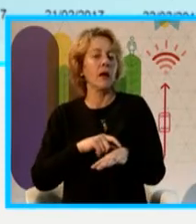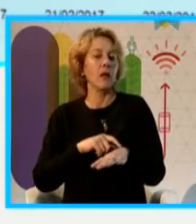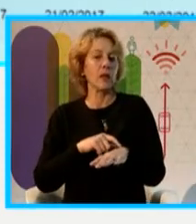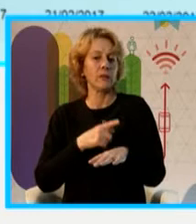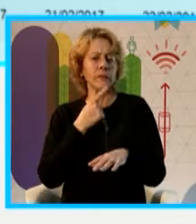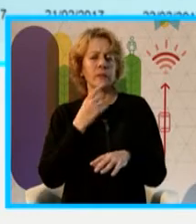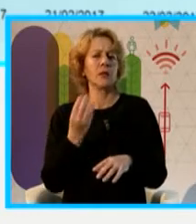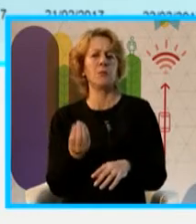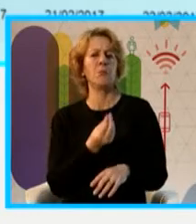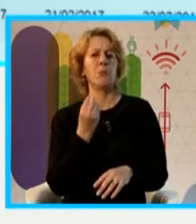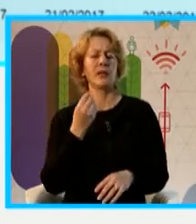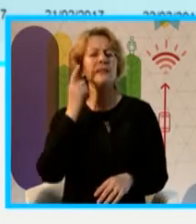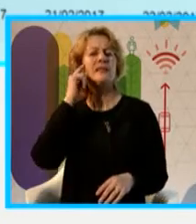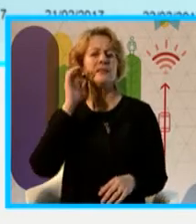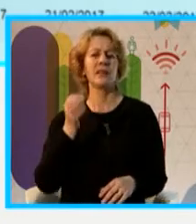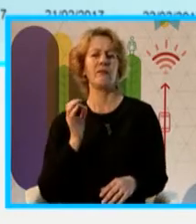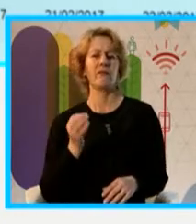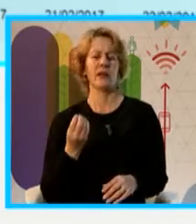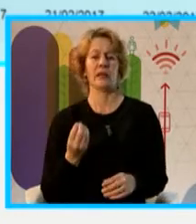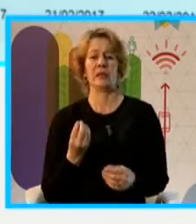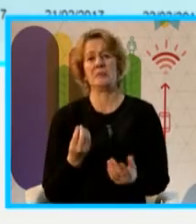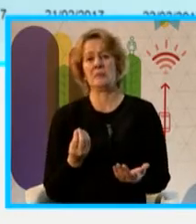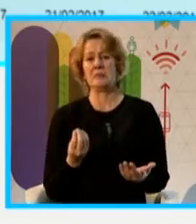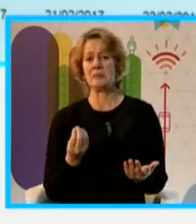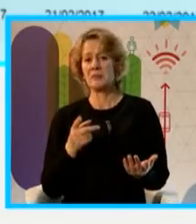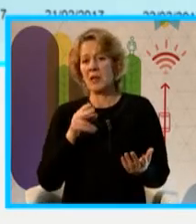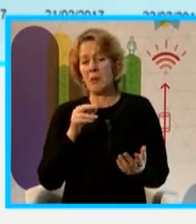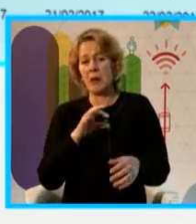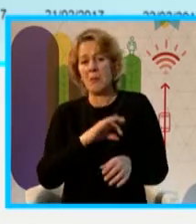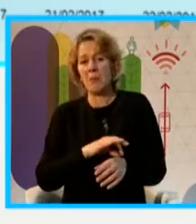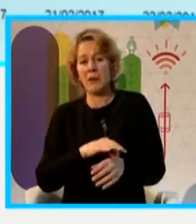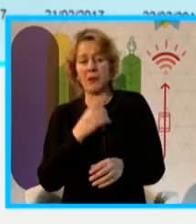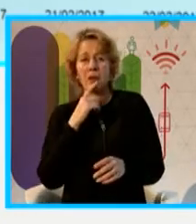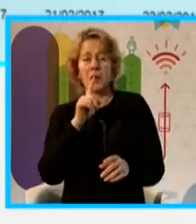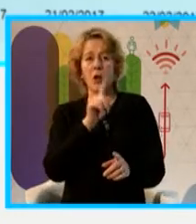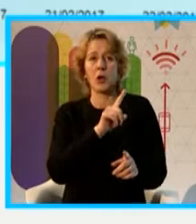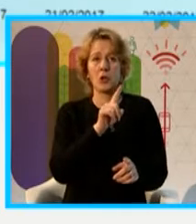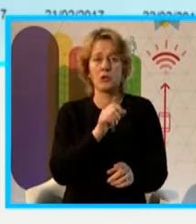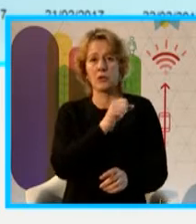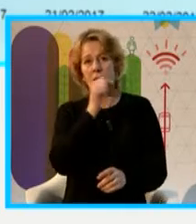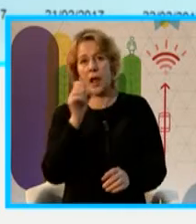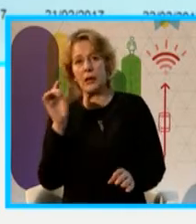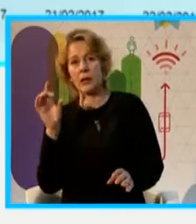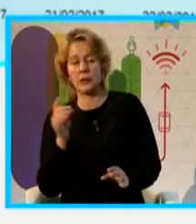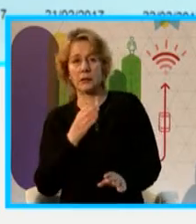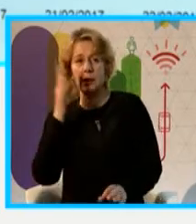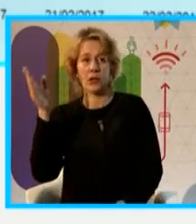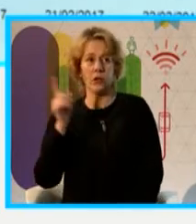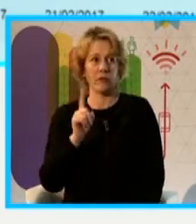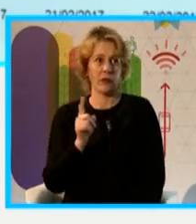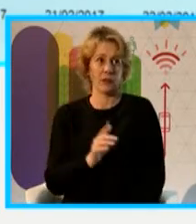preguntarán por qué es importante saber esto? Porque después de todo la recomendación de los médicos es entre las 11 y las 15, no se exponga y punto.